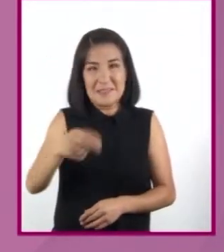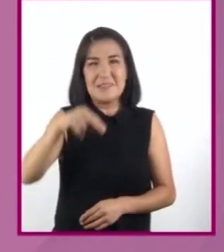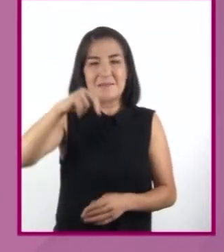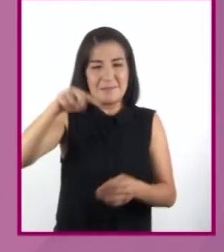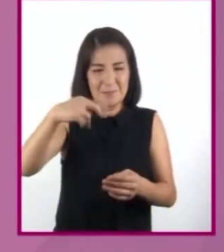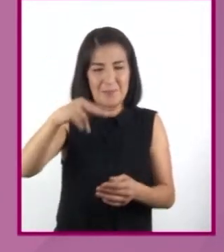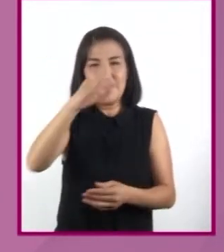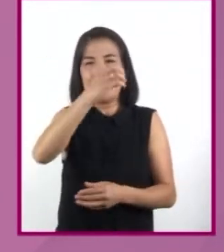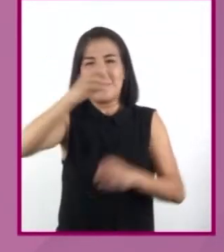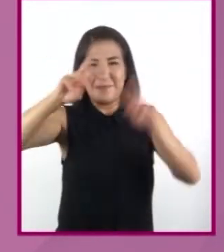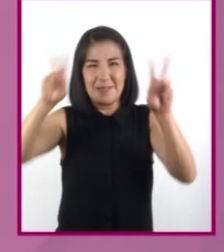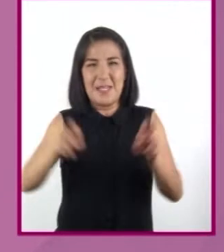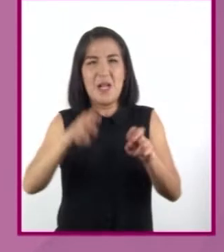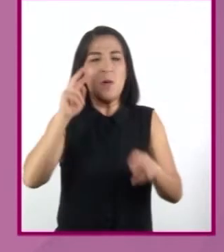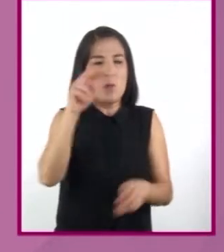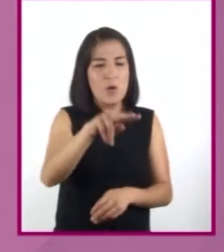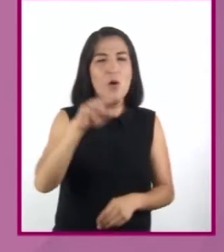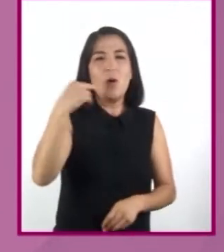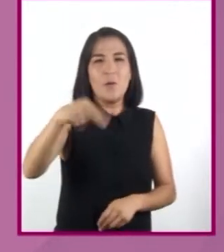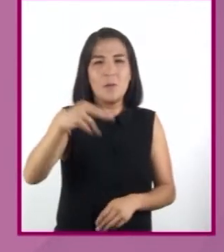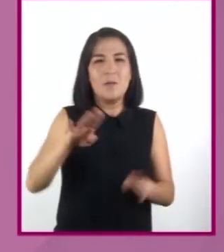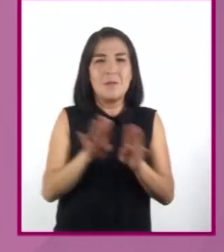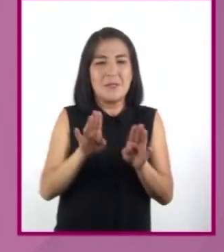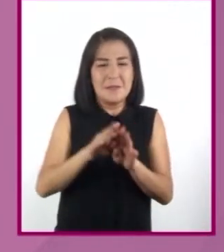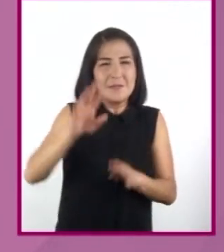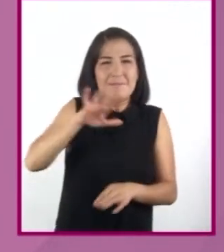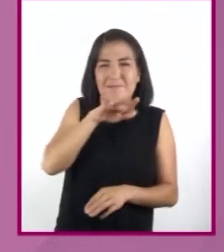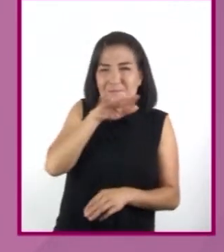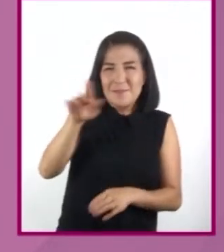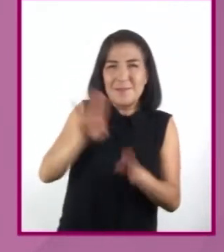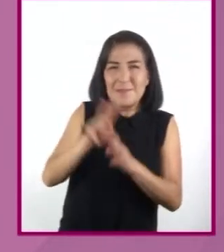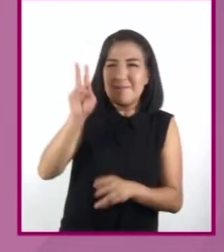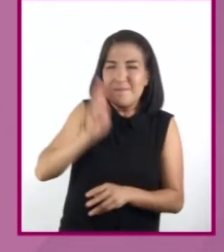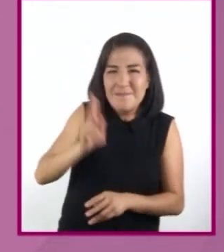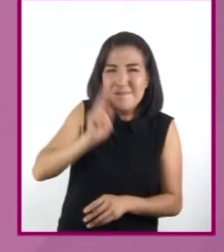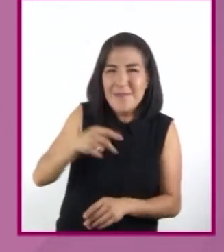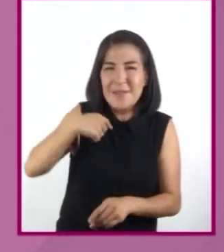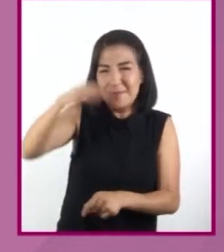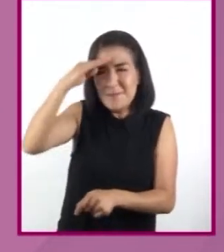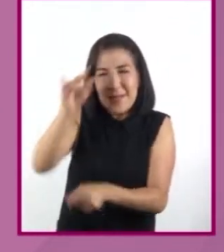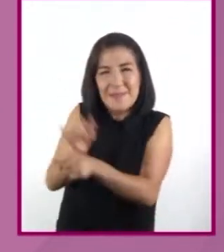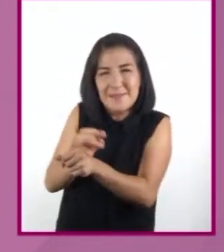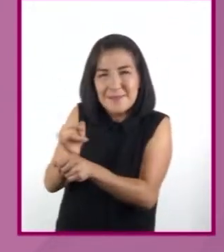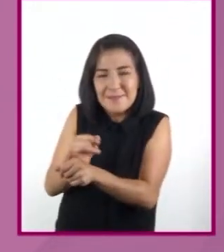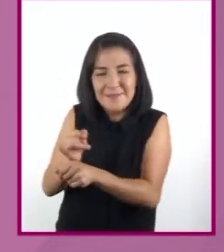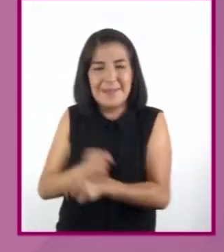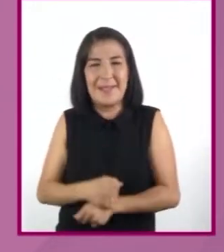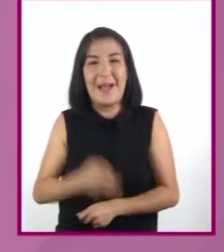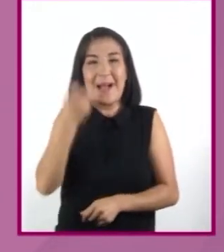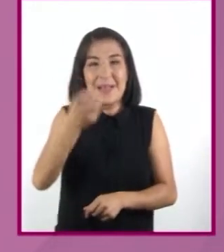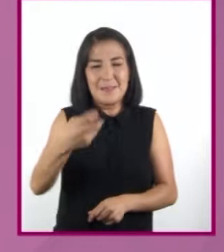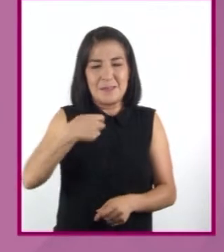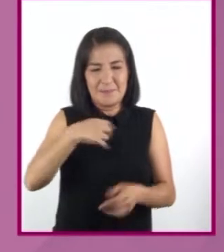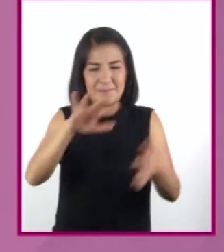llenamos al lector sus picas e incrédulo de sospechas. Sí, lee.